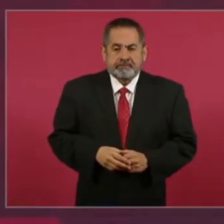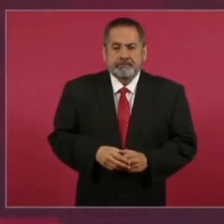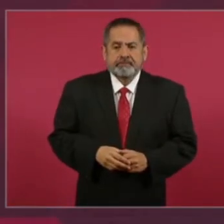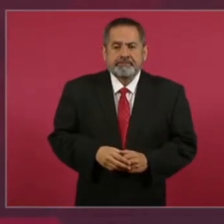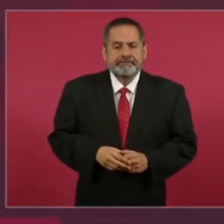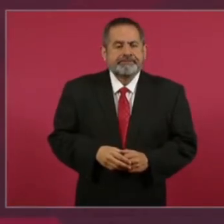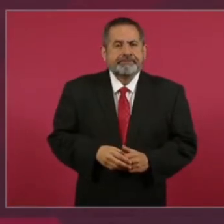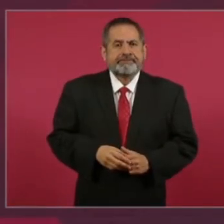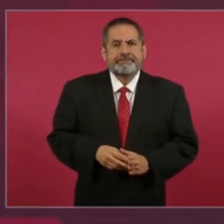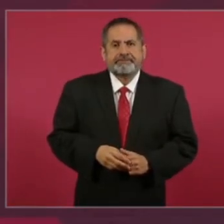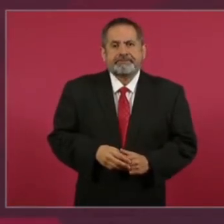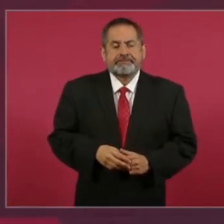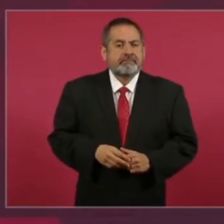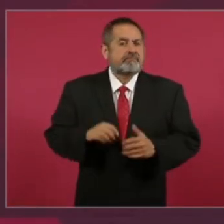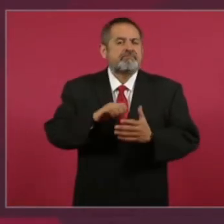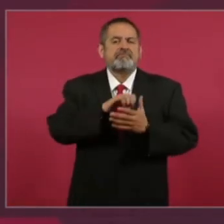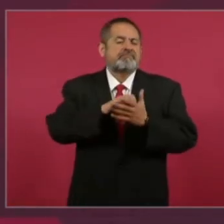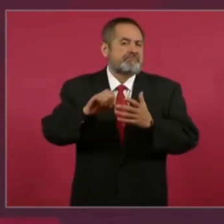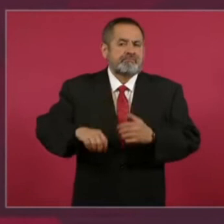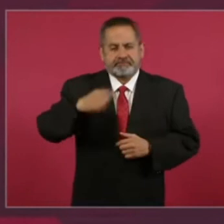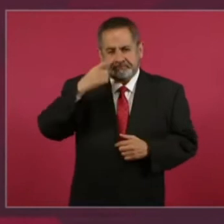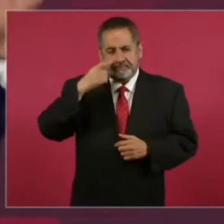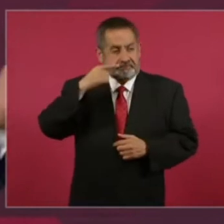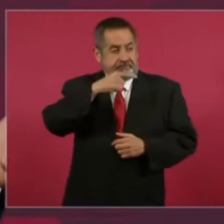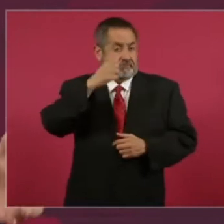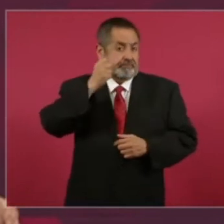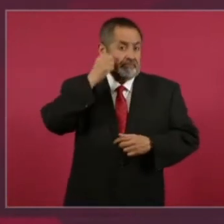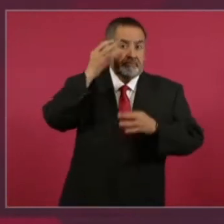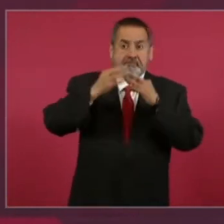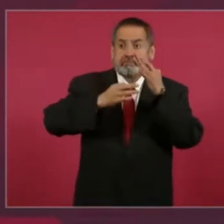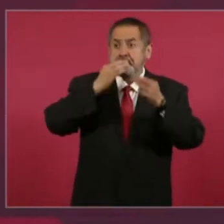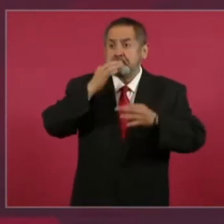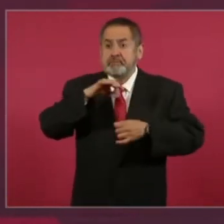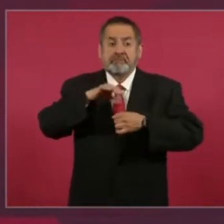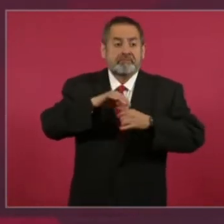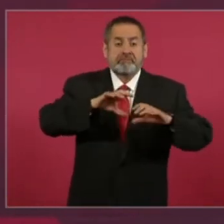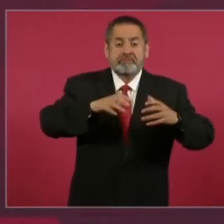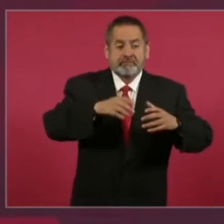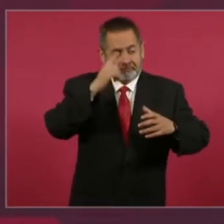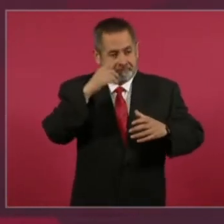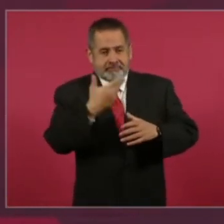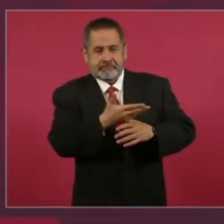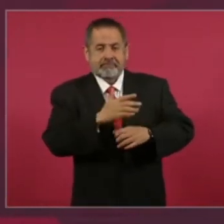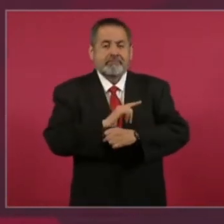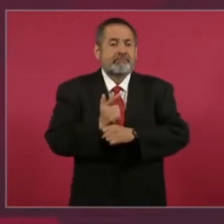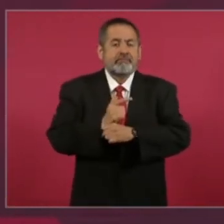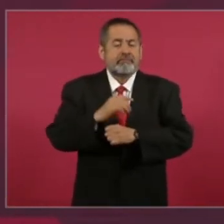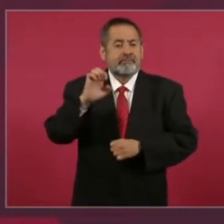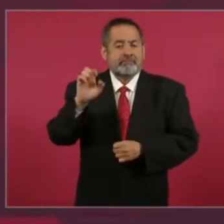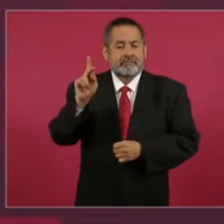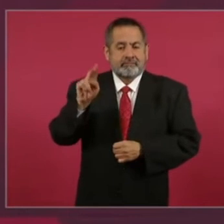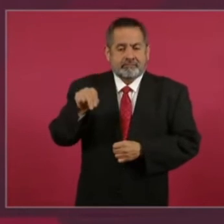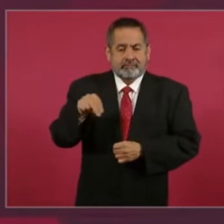cuando la campaña del licenciado Peña Nieto